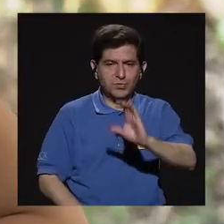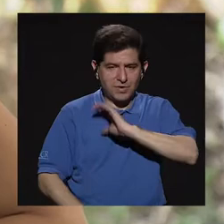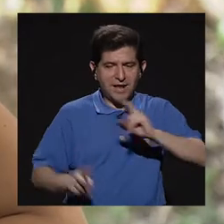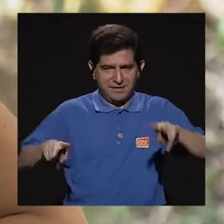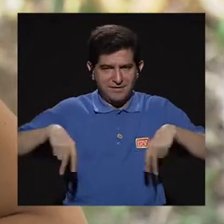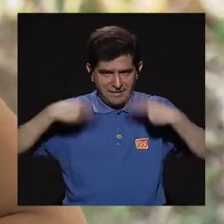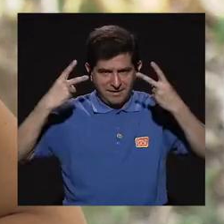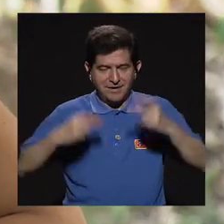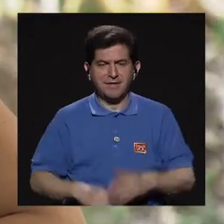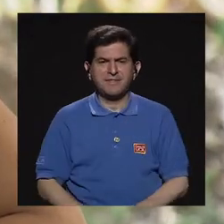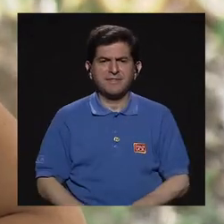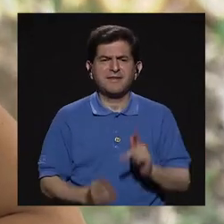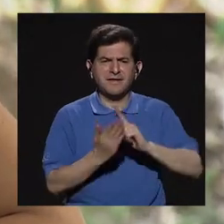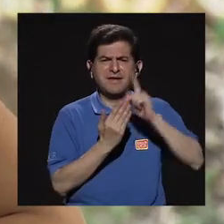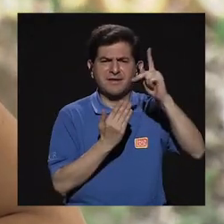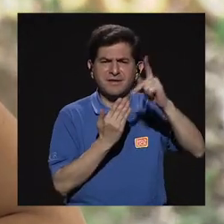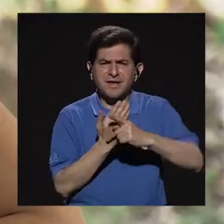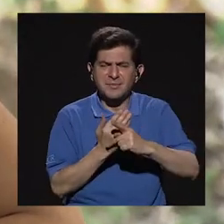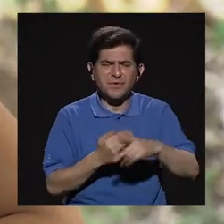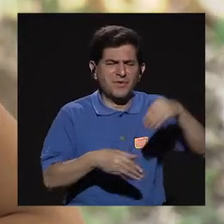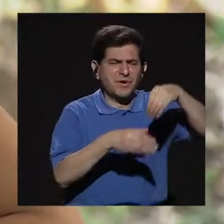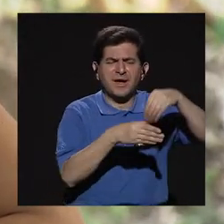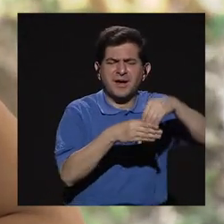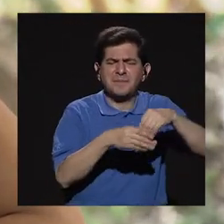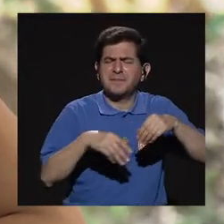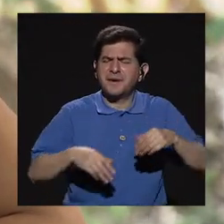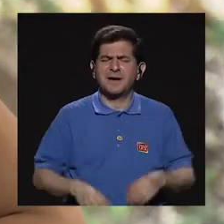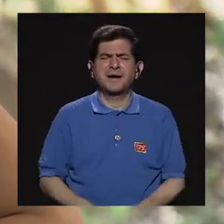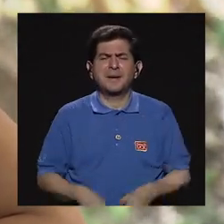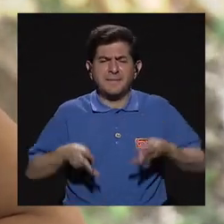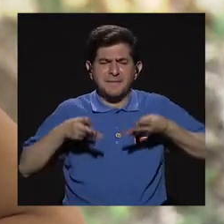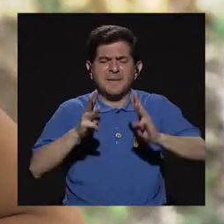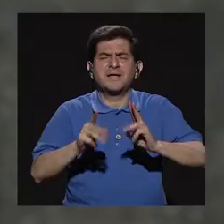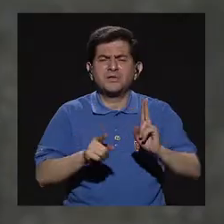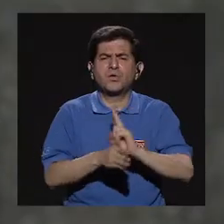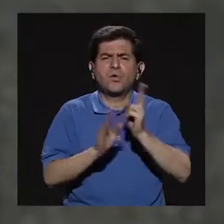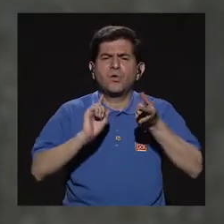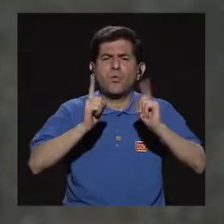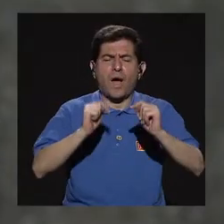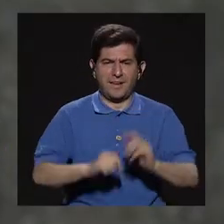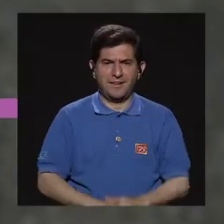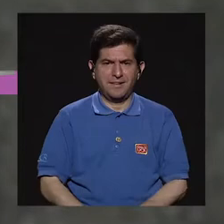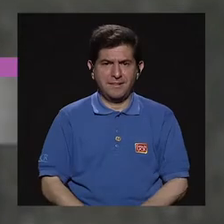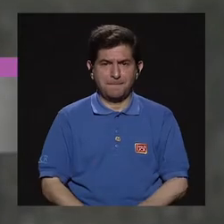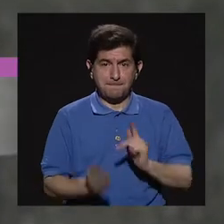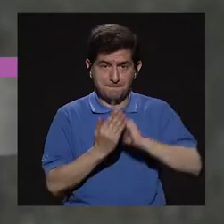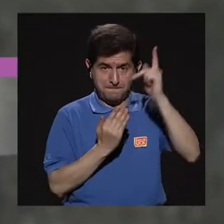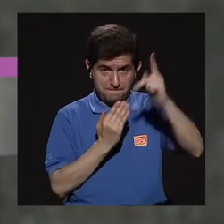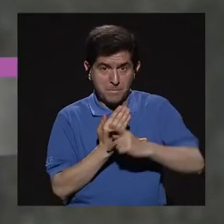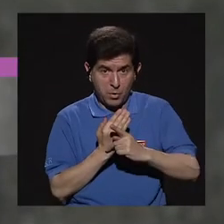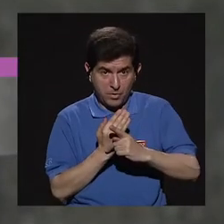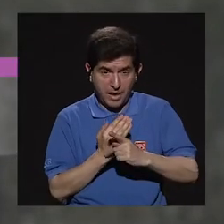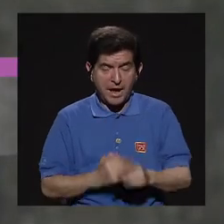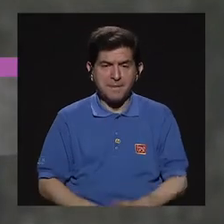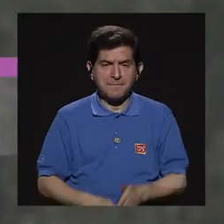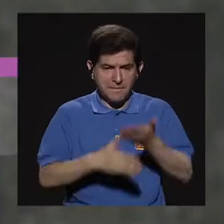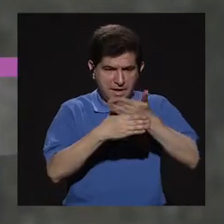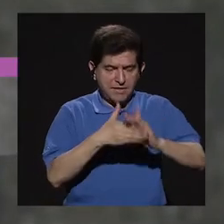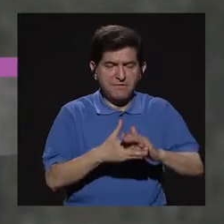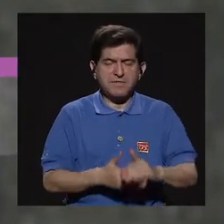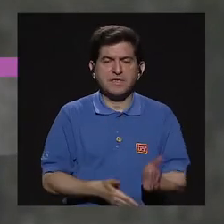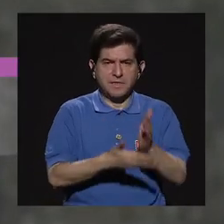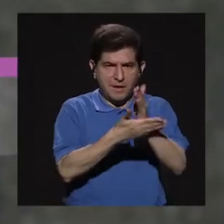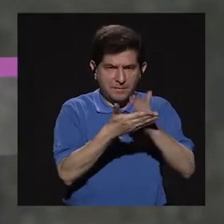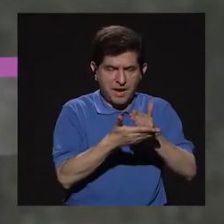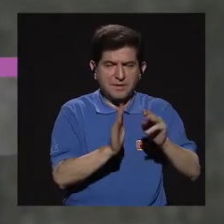conversemos acerca del programa en sí. ¿Cómo está compuesto? ¿Qué metodología utilizan? Ok, el programa es un programa que está dividido en